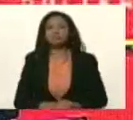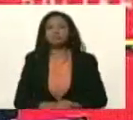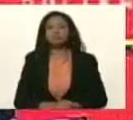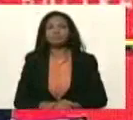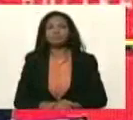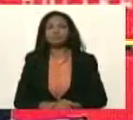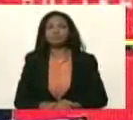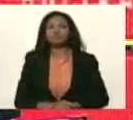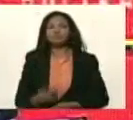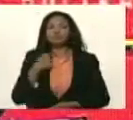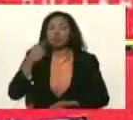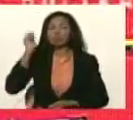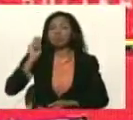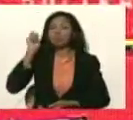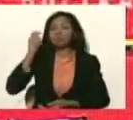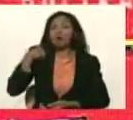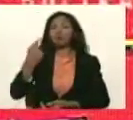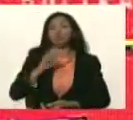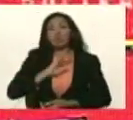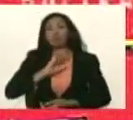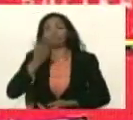era yo diputado en la época